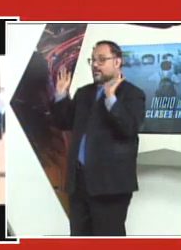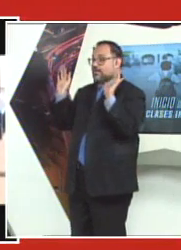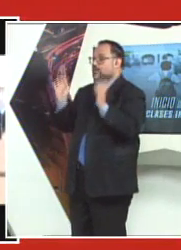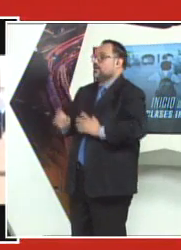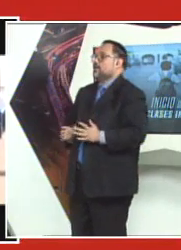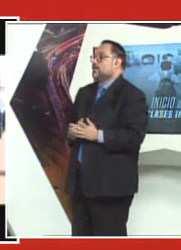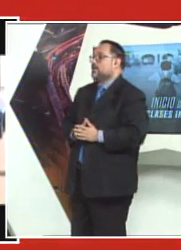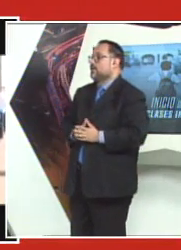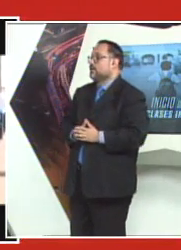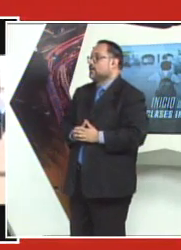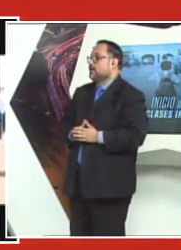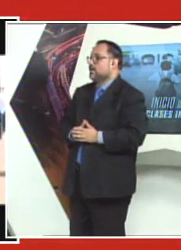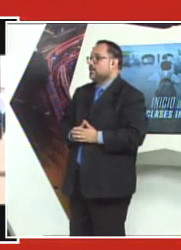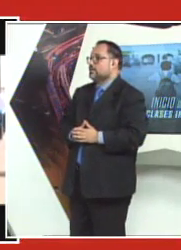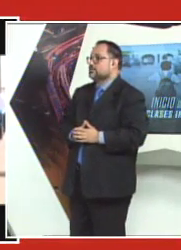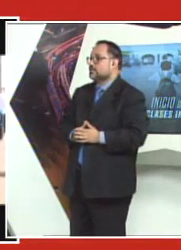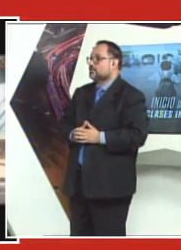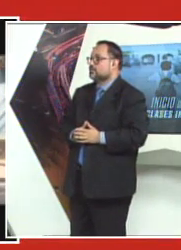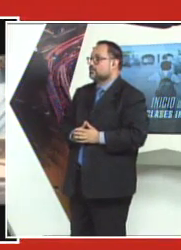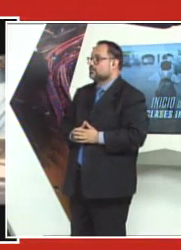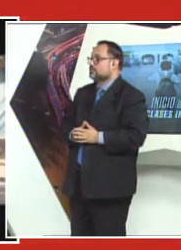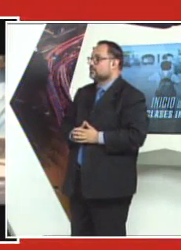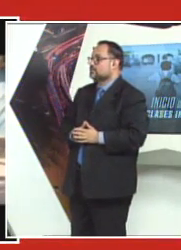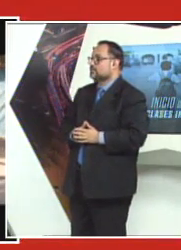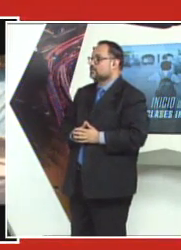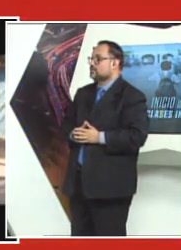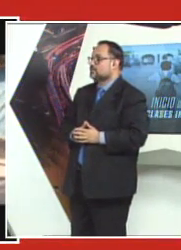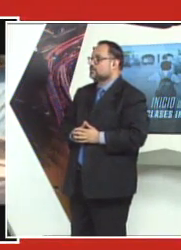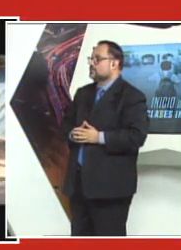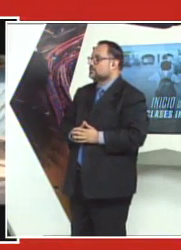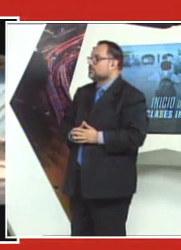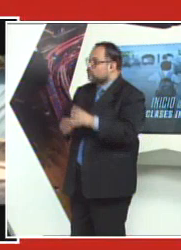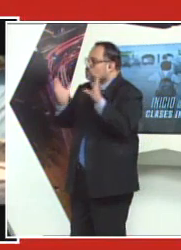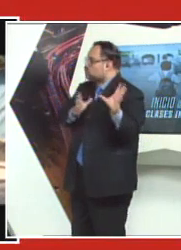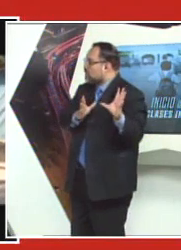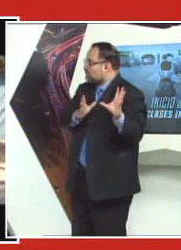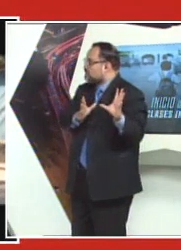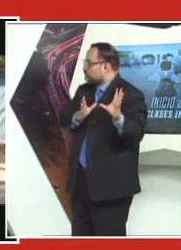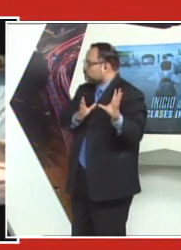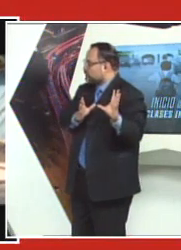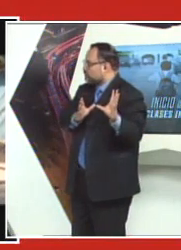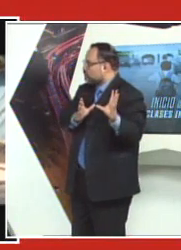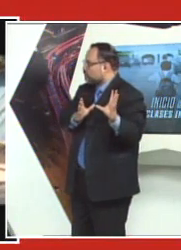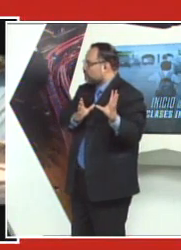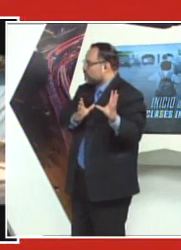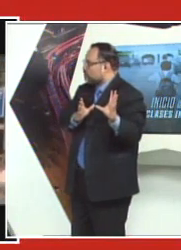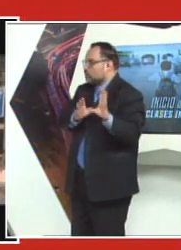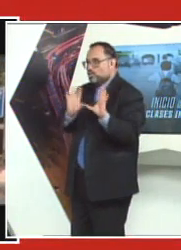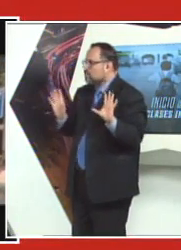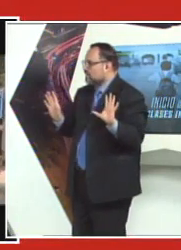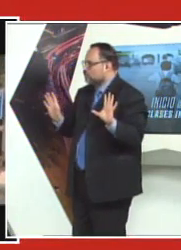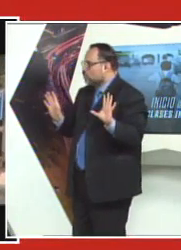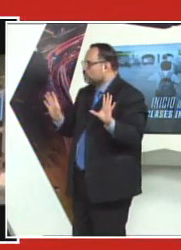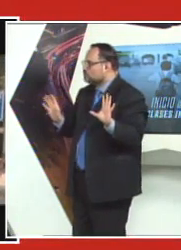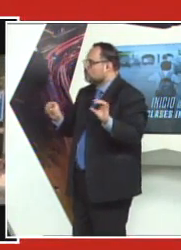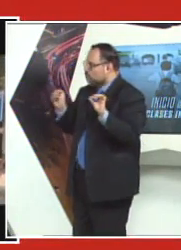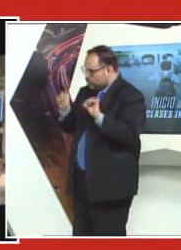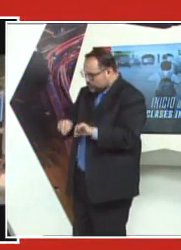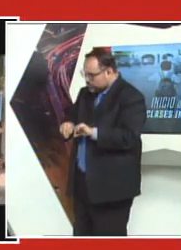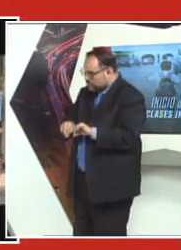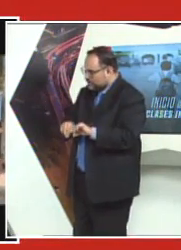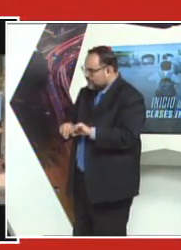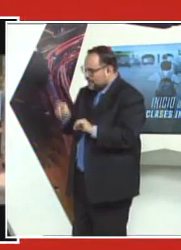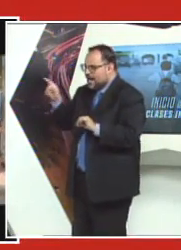y ni siquiera una computadora, un teléfono inteligente. Entonces, ¿qué pasa Funciona para cierto sector, pero no para todos,